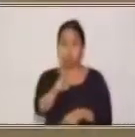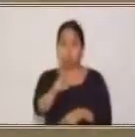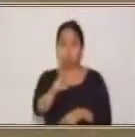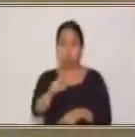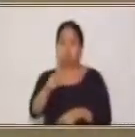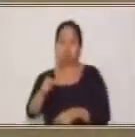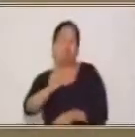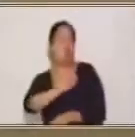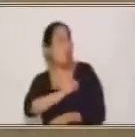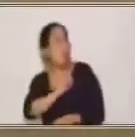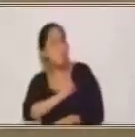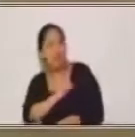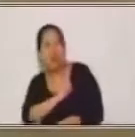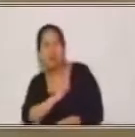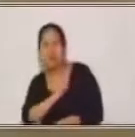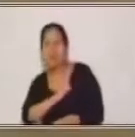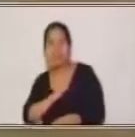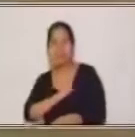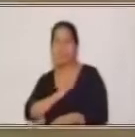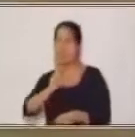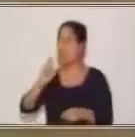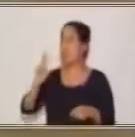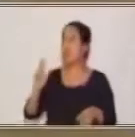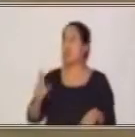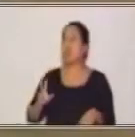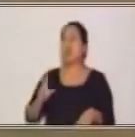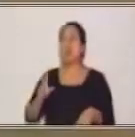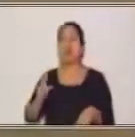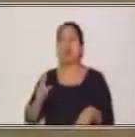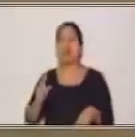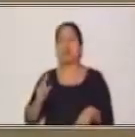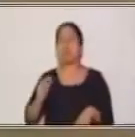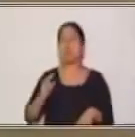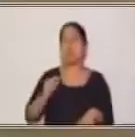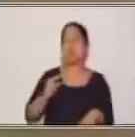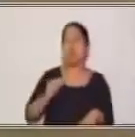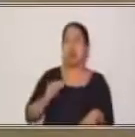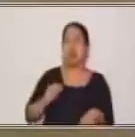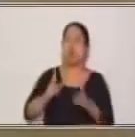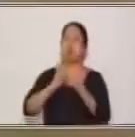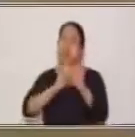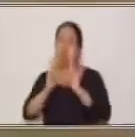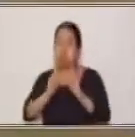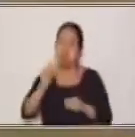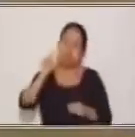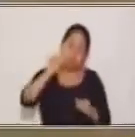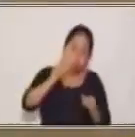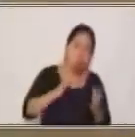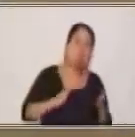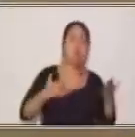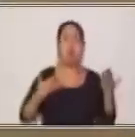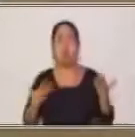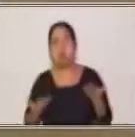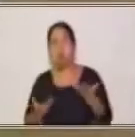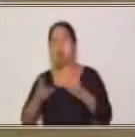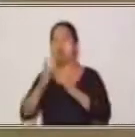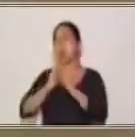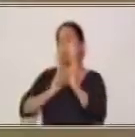es compañerismo. No hay un lazo todavía tan intenso, pero sí hay una